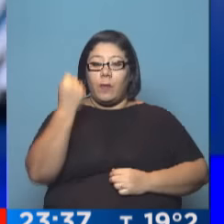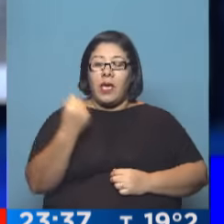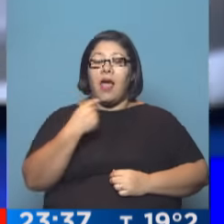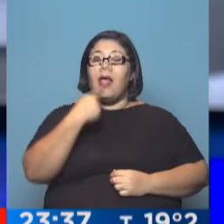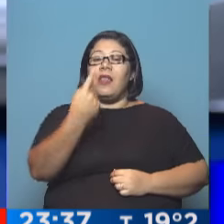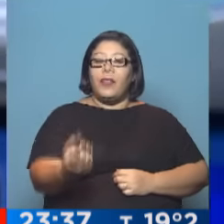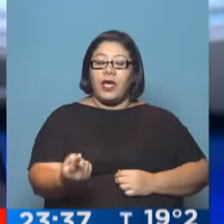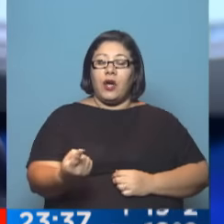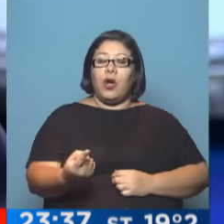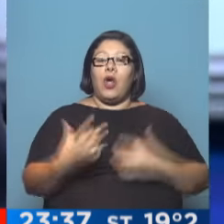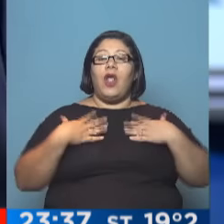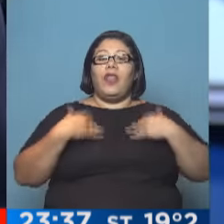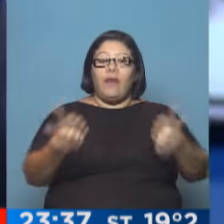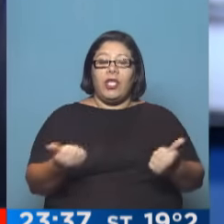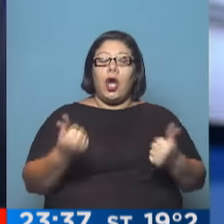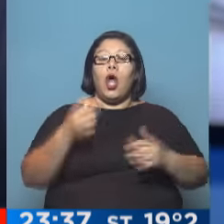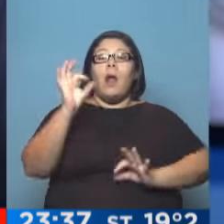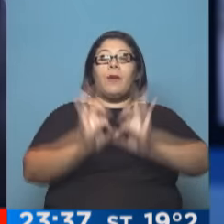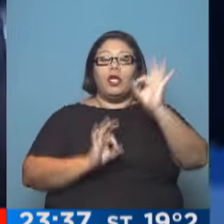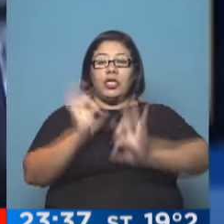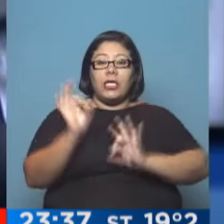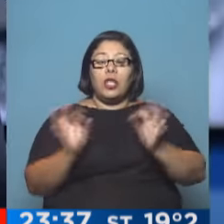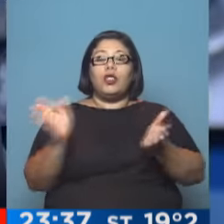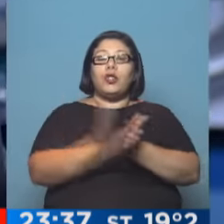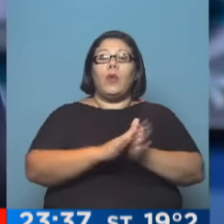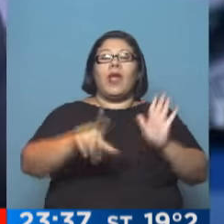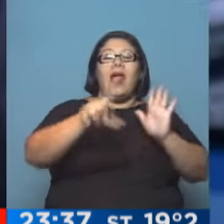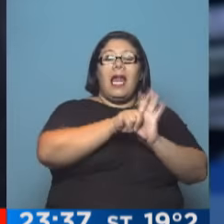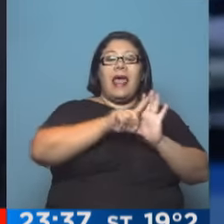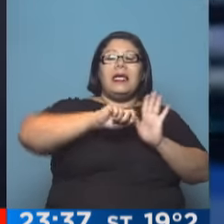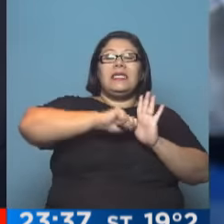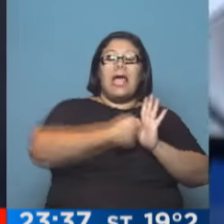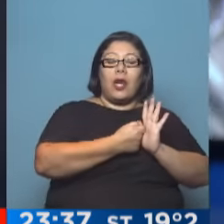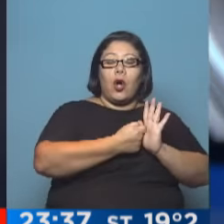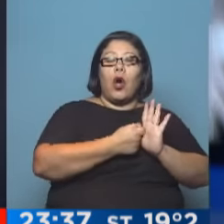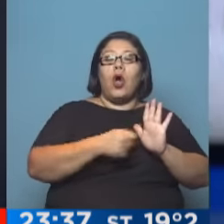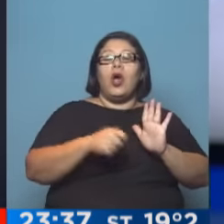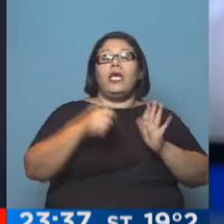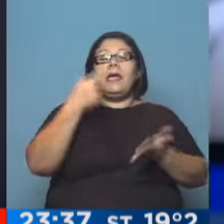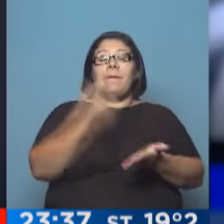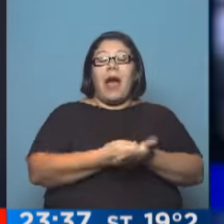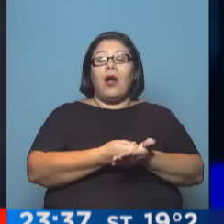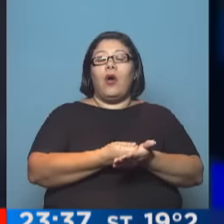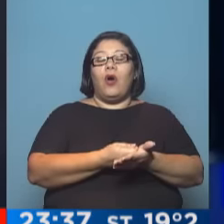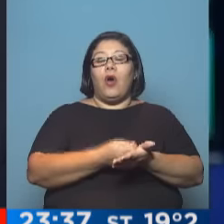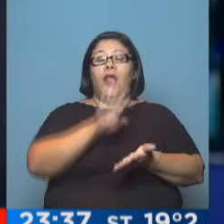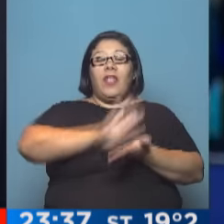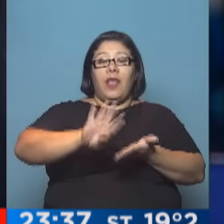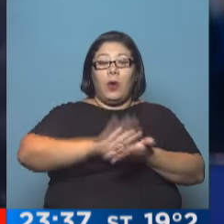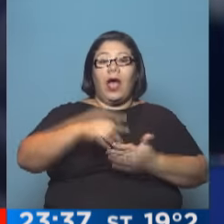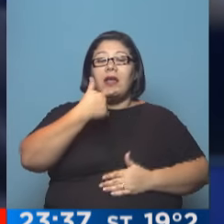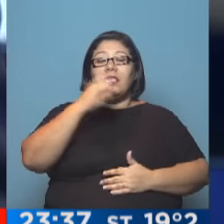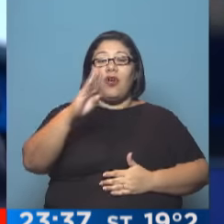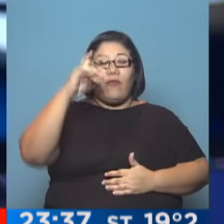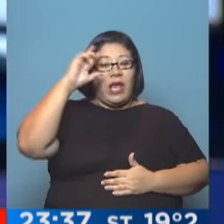defendió el proyecto de derogar la ley cerrojo y la ley de pago soberano de deuda que exige el juez neoyorquino Tomás